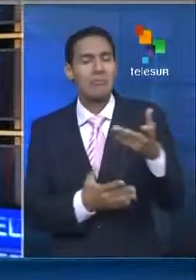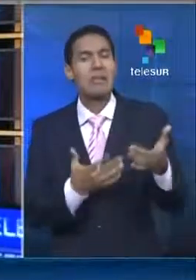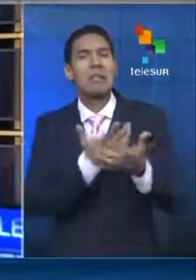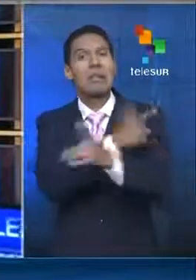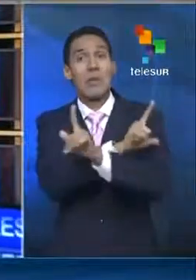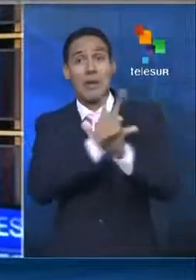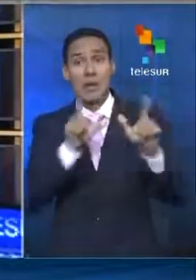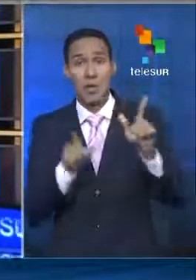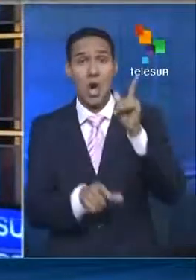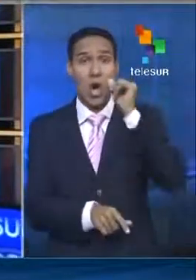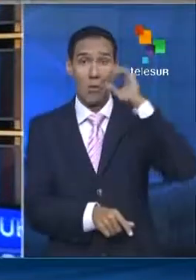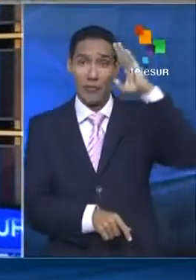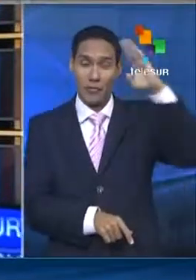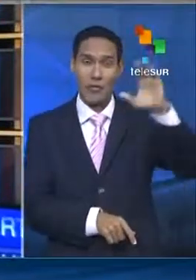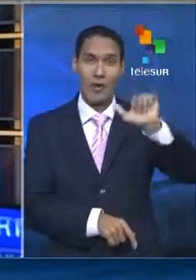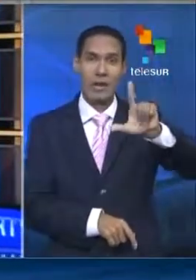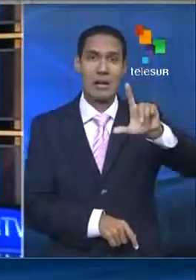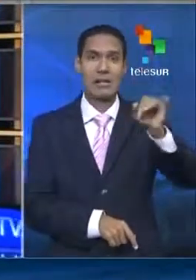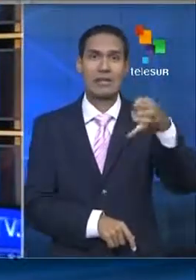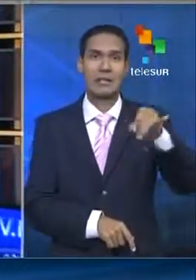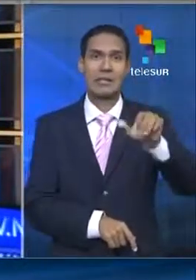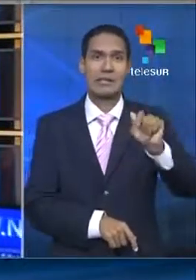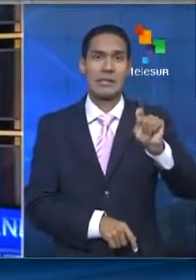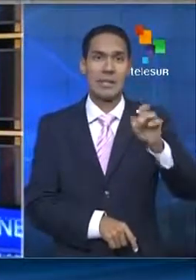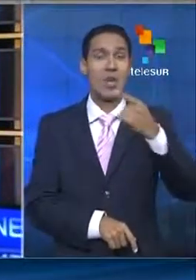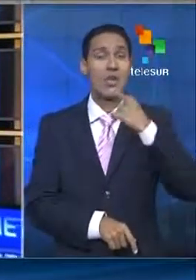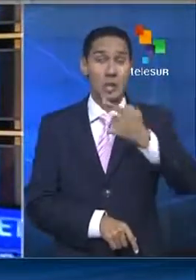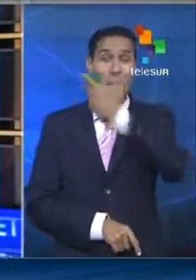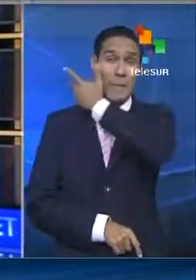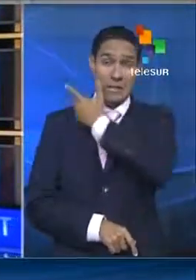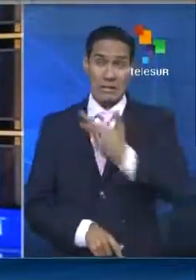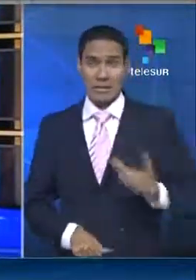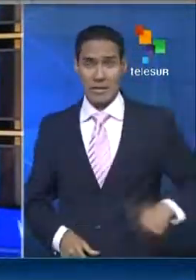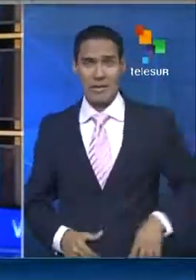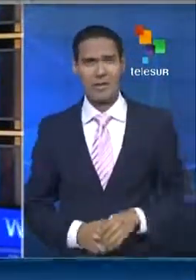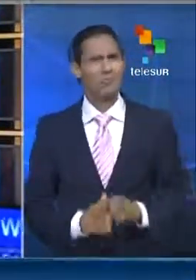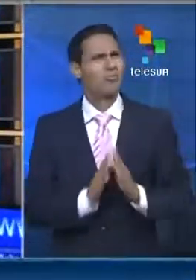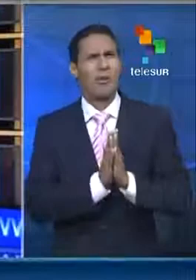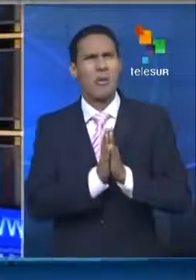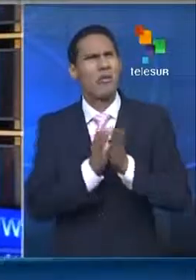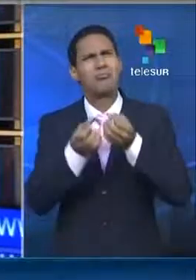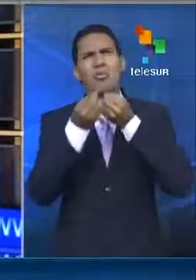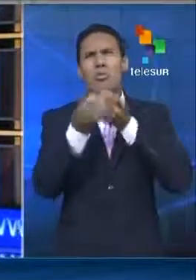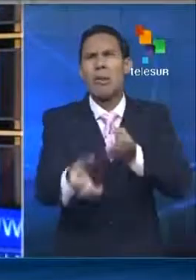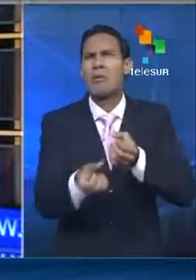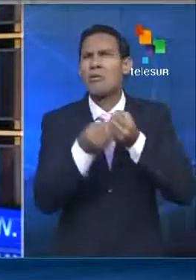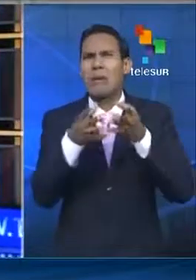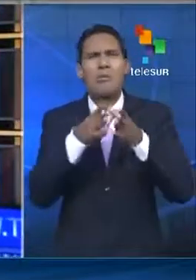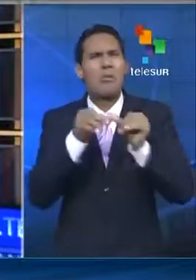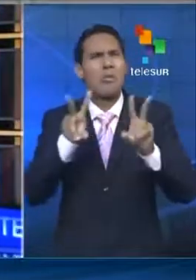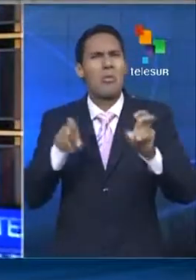la liberación del general Alzate, como lo anunció el presidente Santos. Contanos cuáles son las últimas novedades.